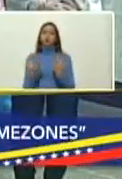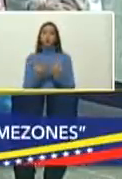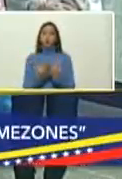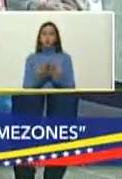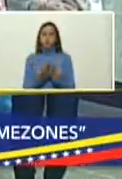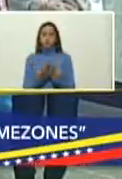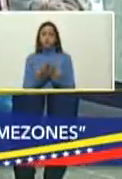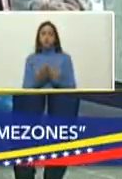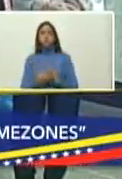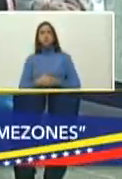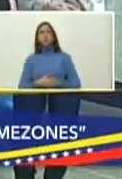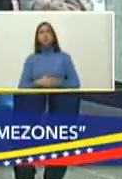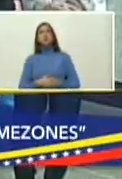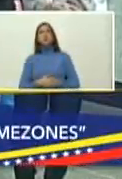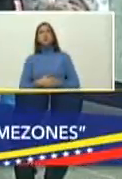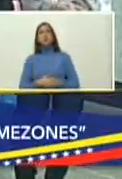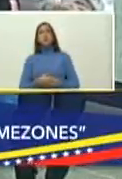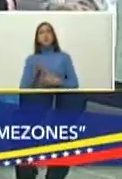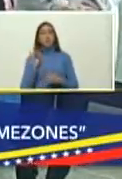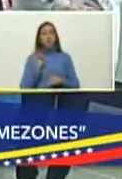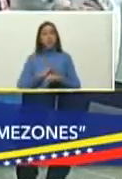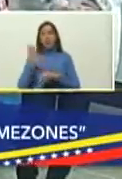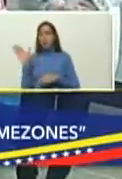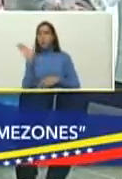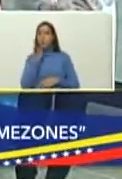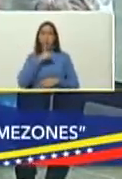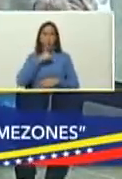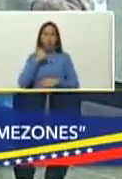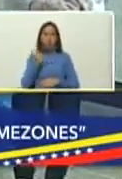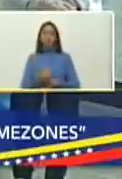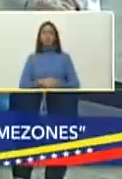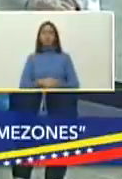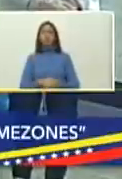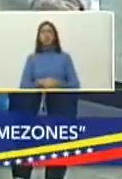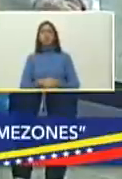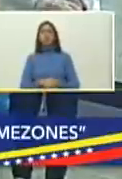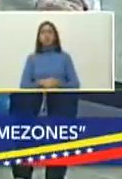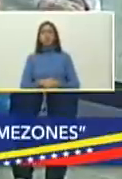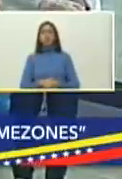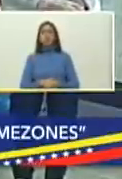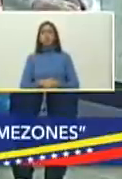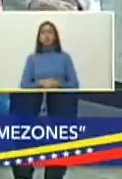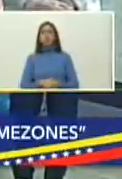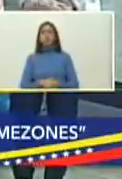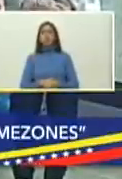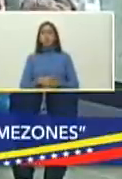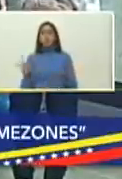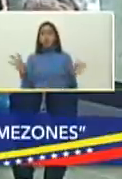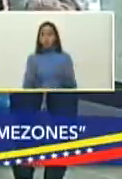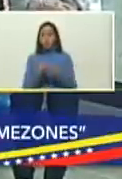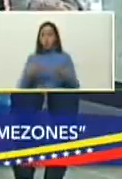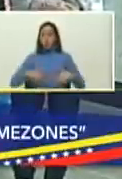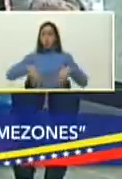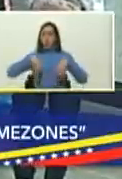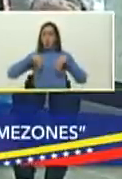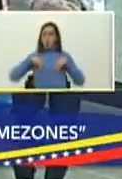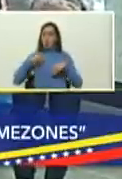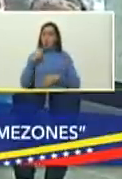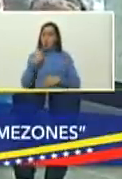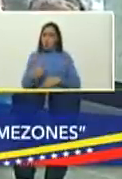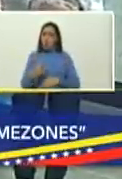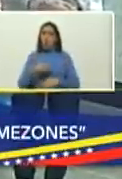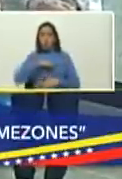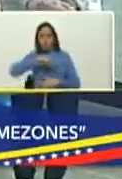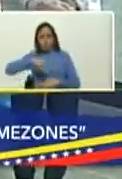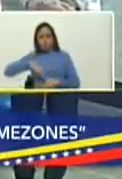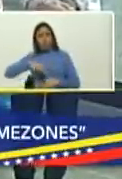eso se convierta en un riesgo para la población si presidente y por último asumirlo que también tenemos que decirlo porque así